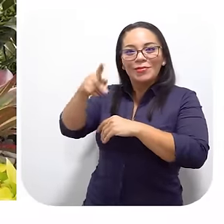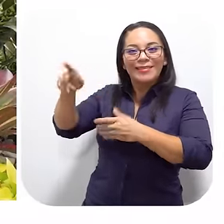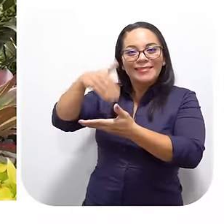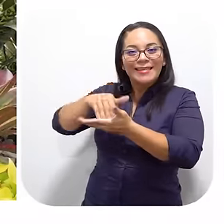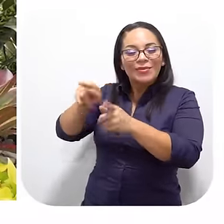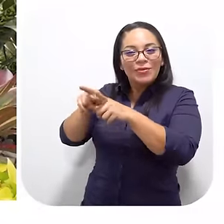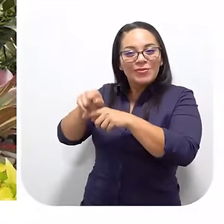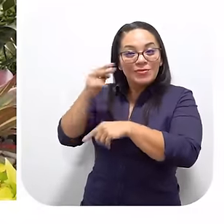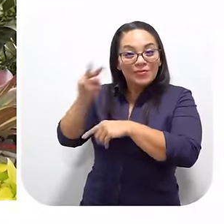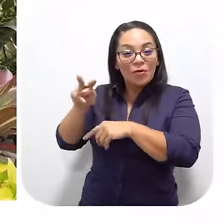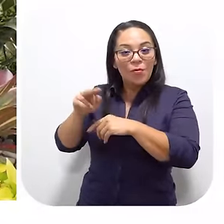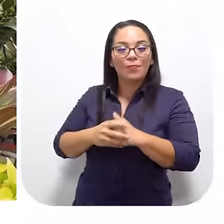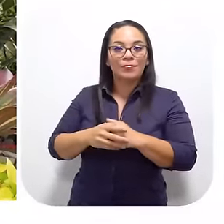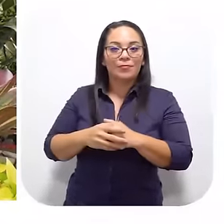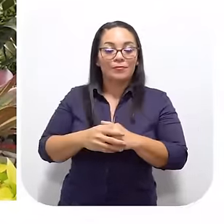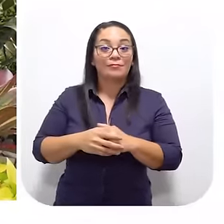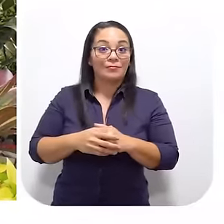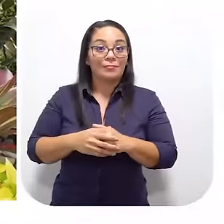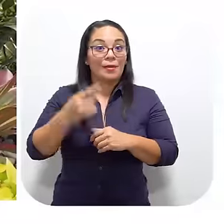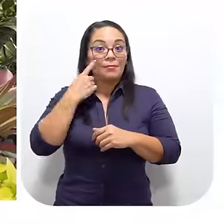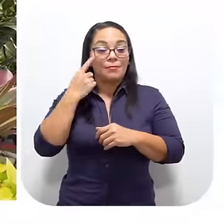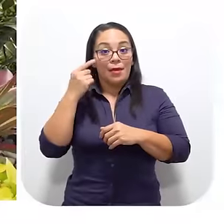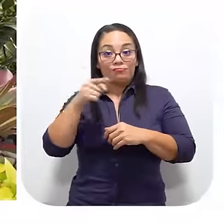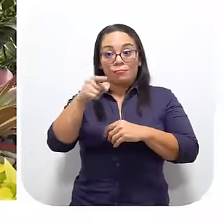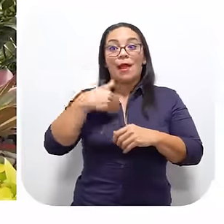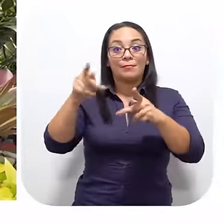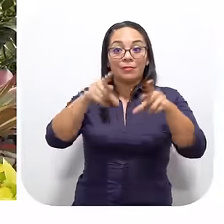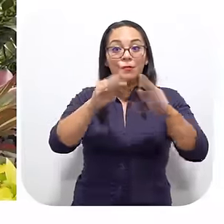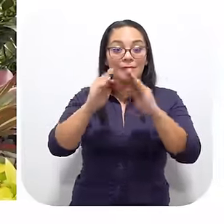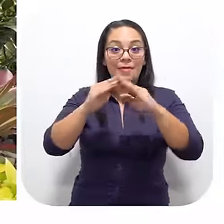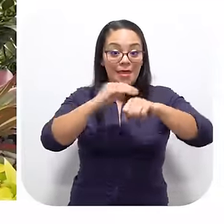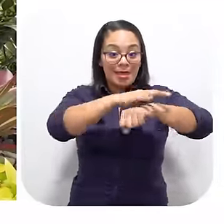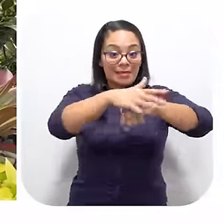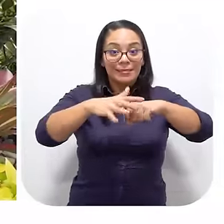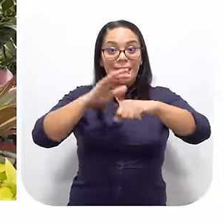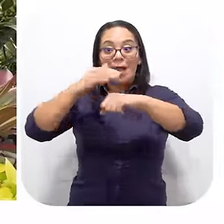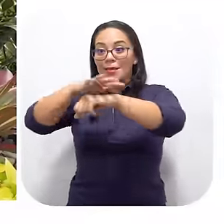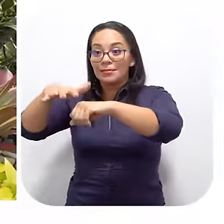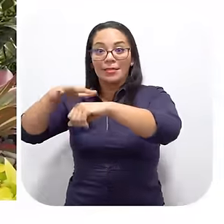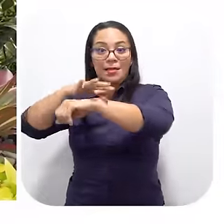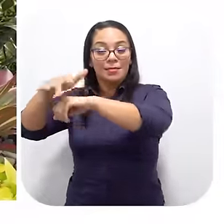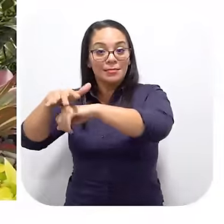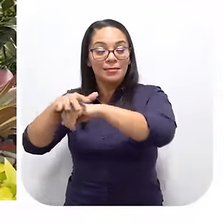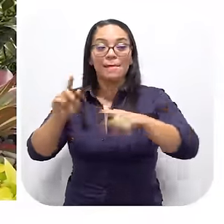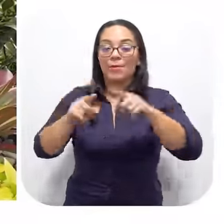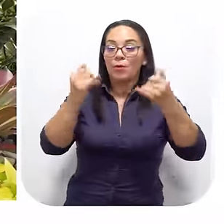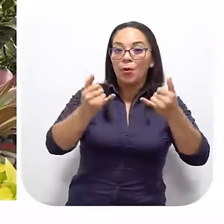vive en Punta Rana Central Sí Ellos viven En el Golfo En las islas En las tres Y ahora